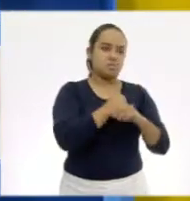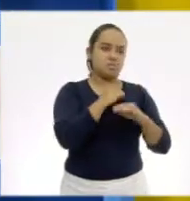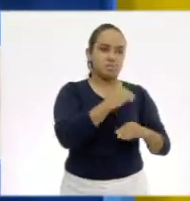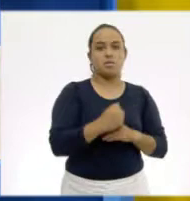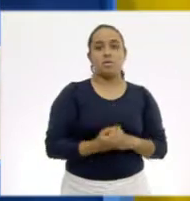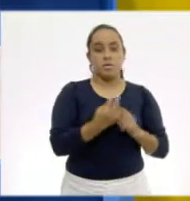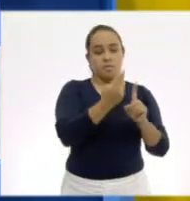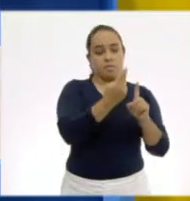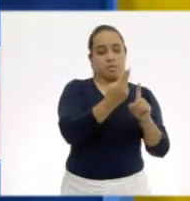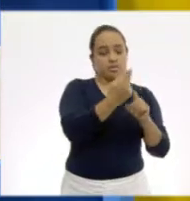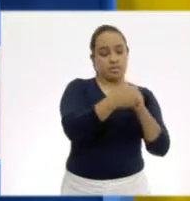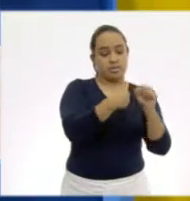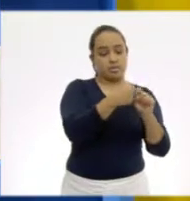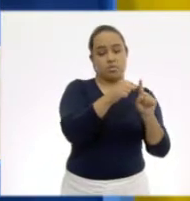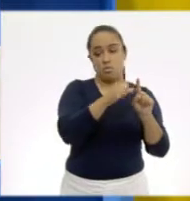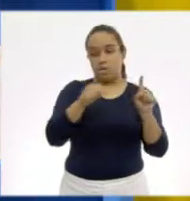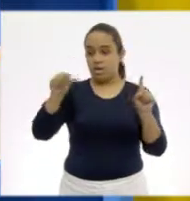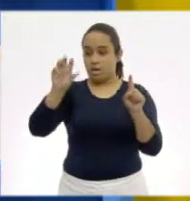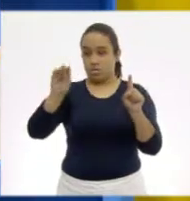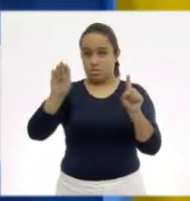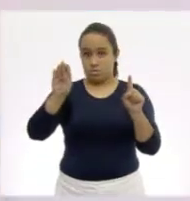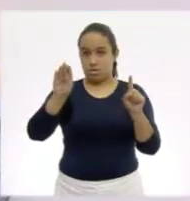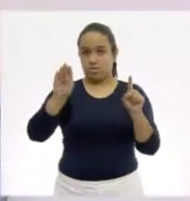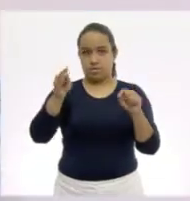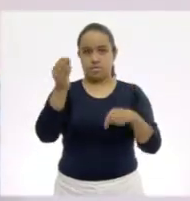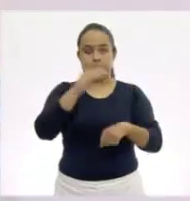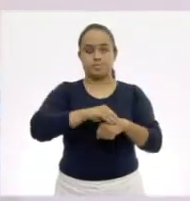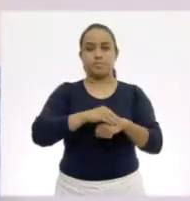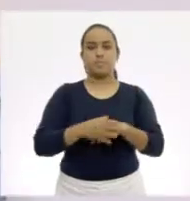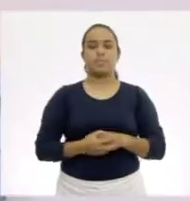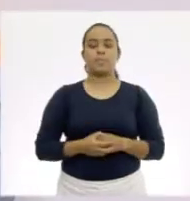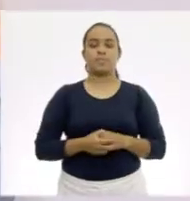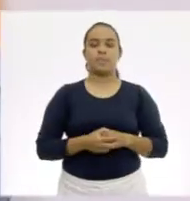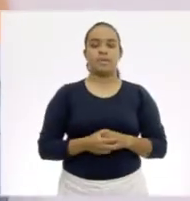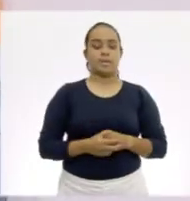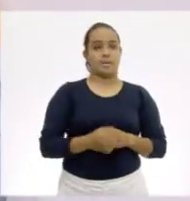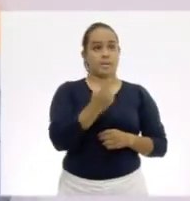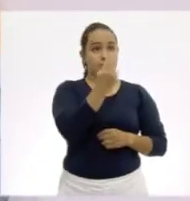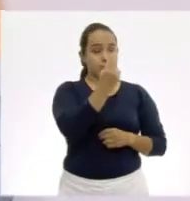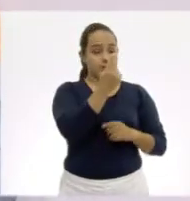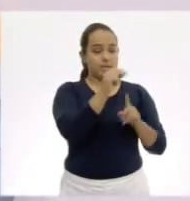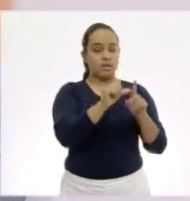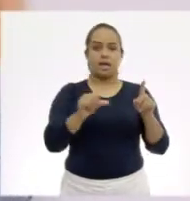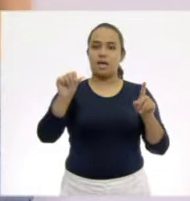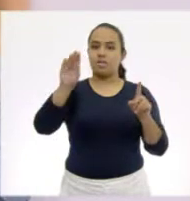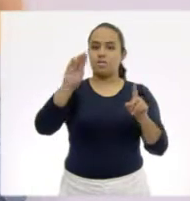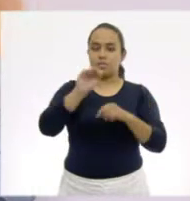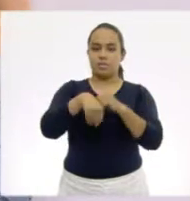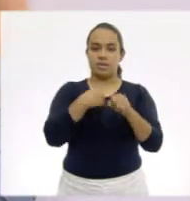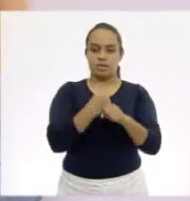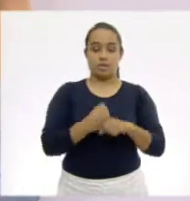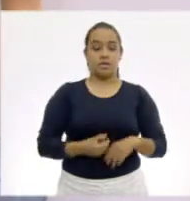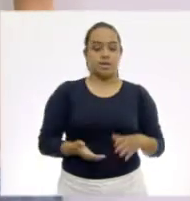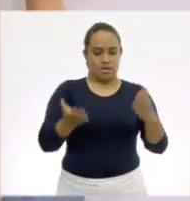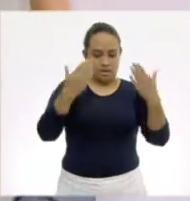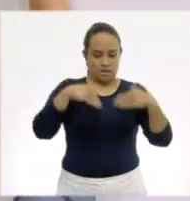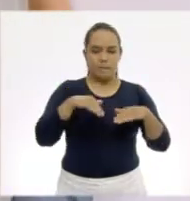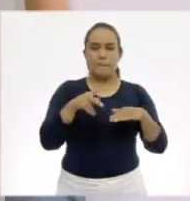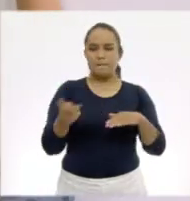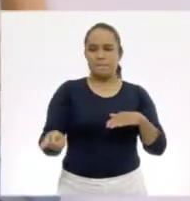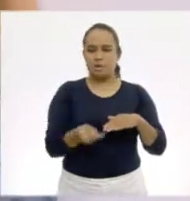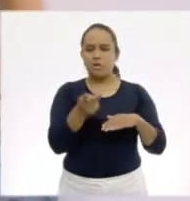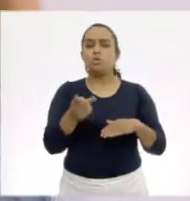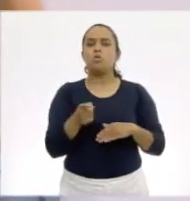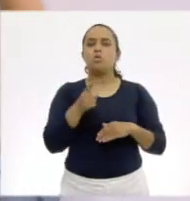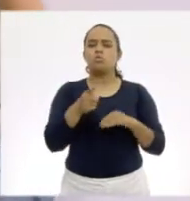de 25 a 90? De 25 a 90 años. Abajo de esa pregunta dice,